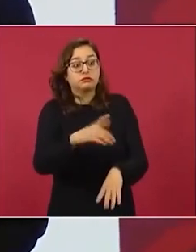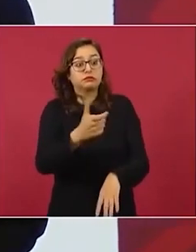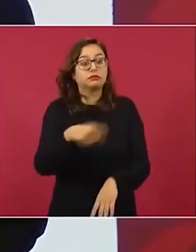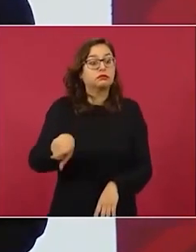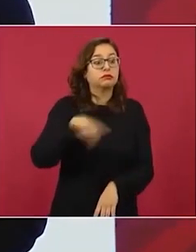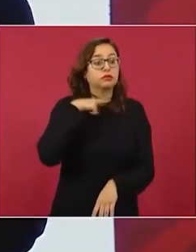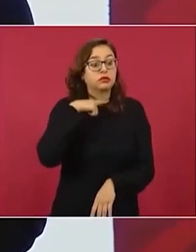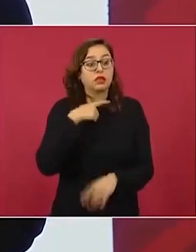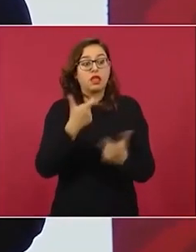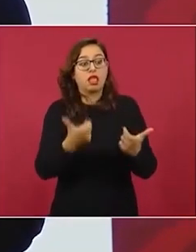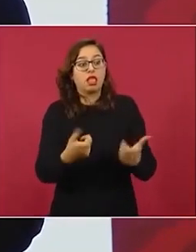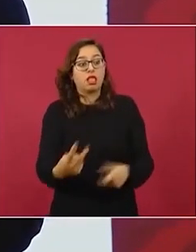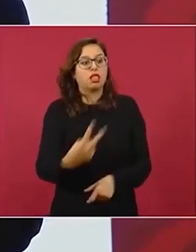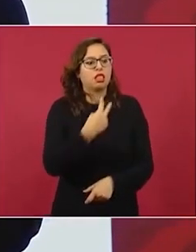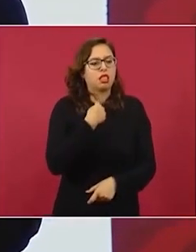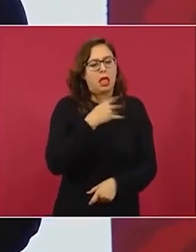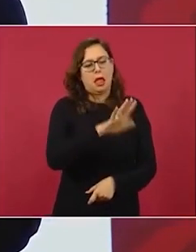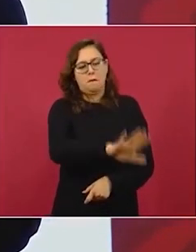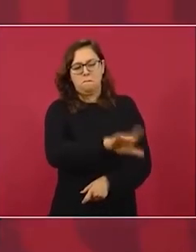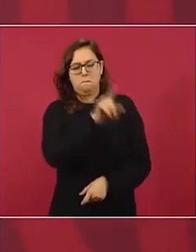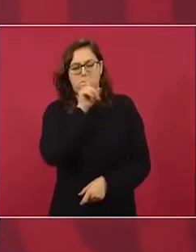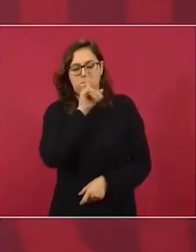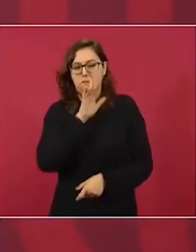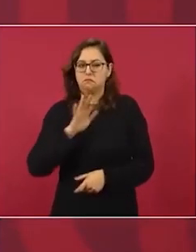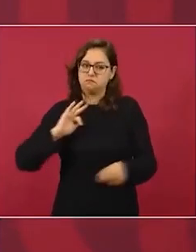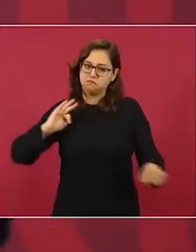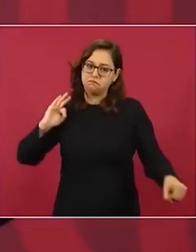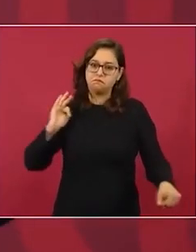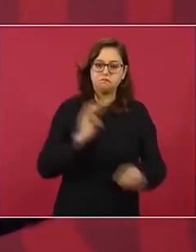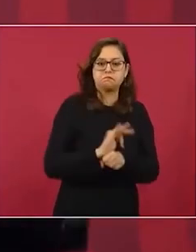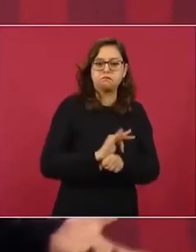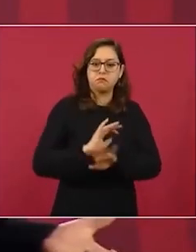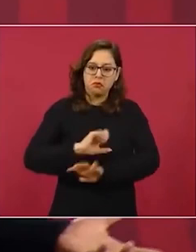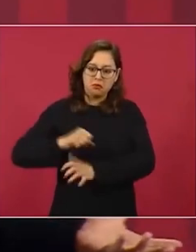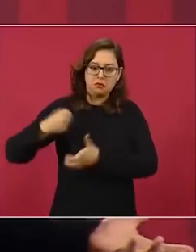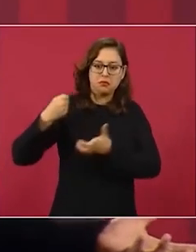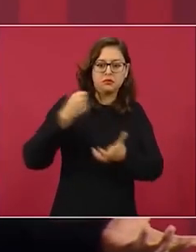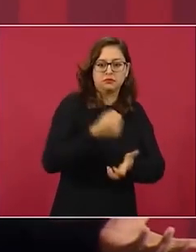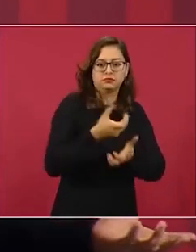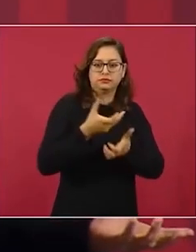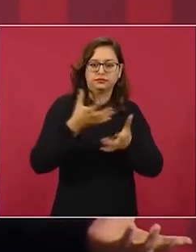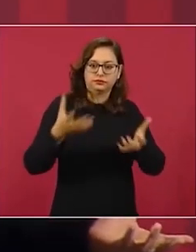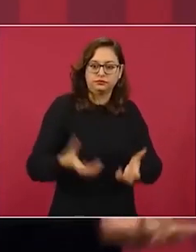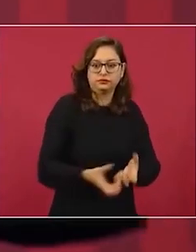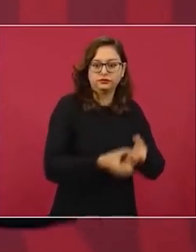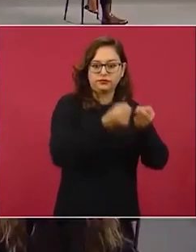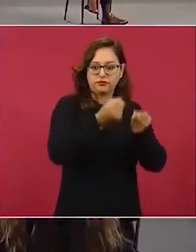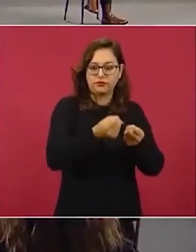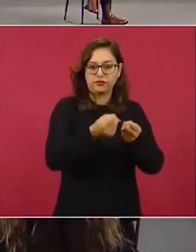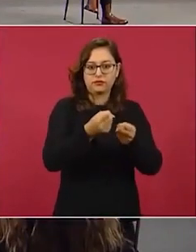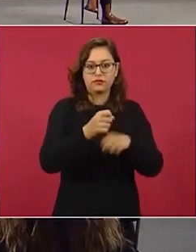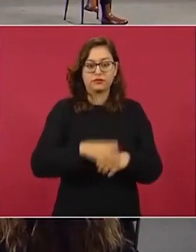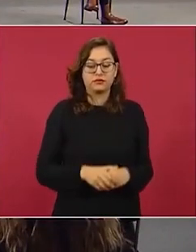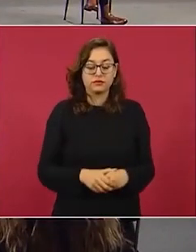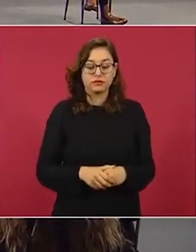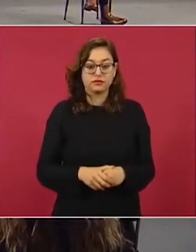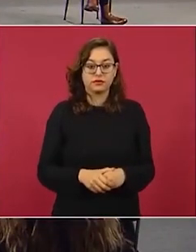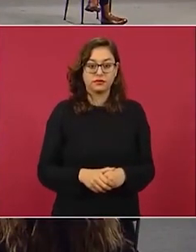rescata a Banamex,